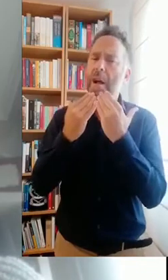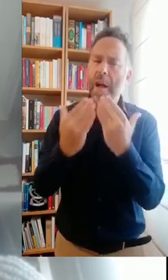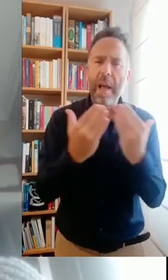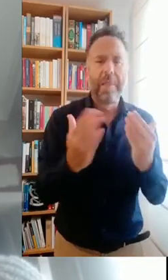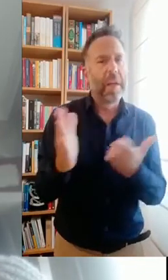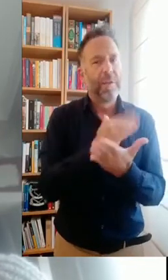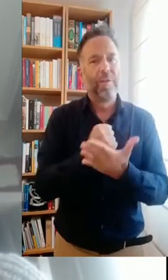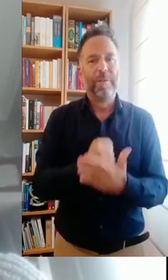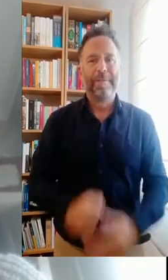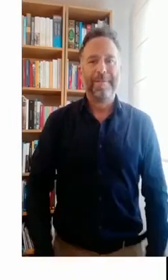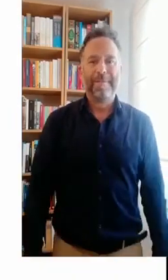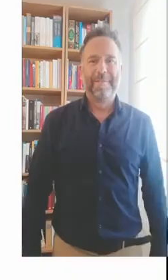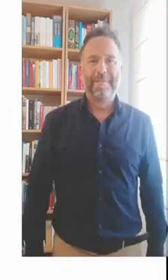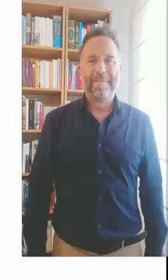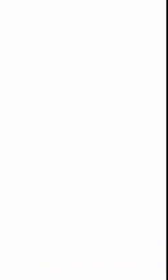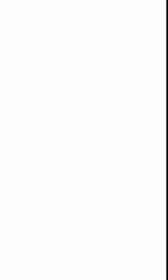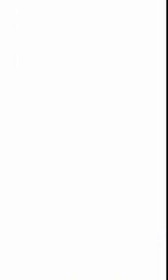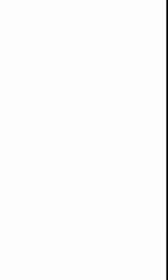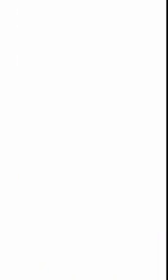Muchísimas gracias a todos.